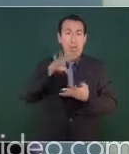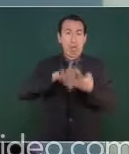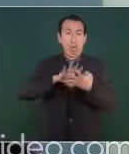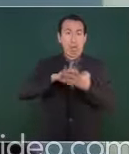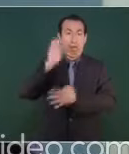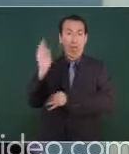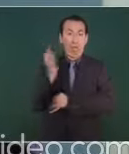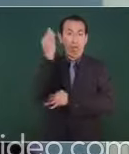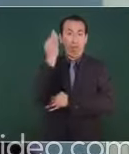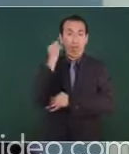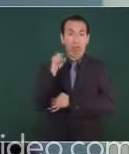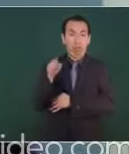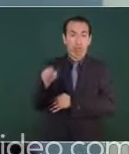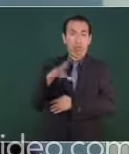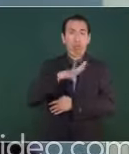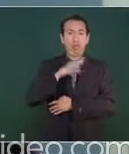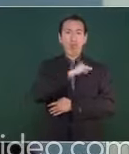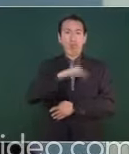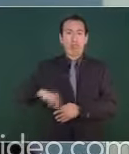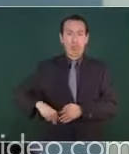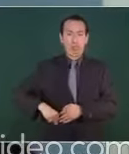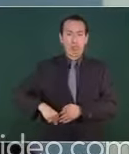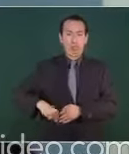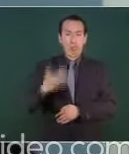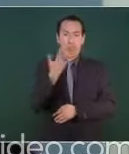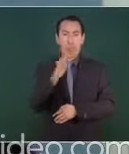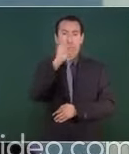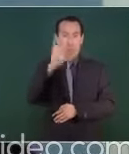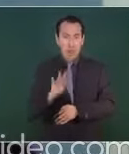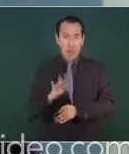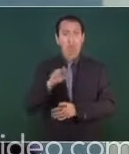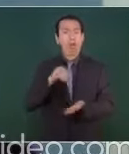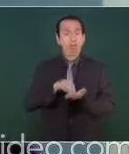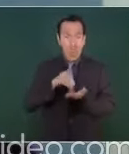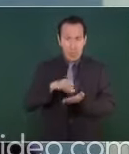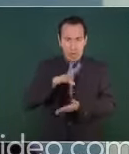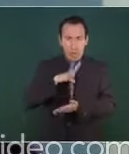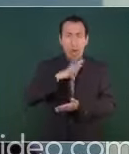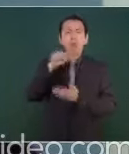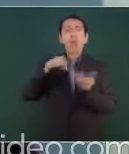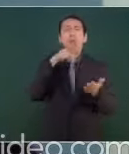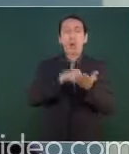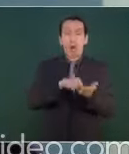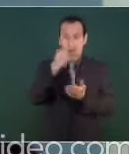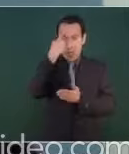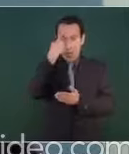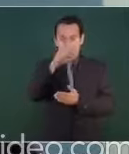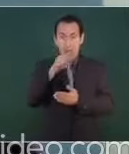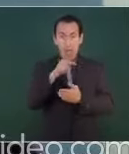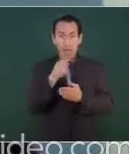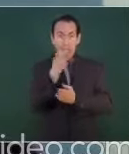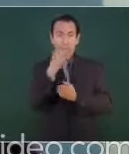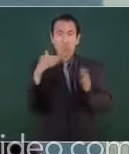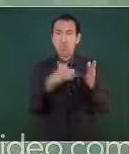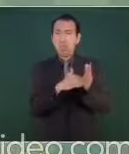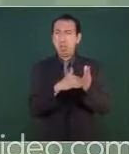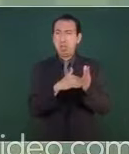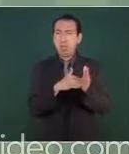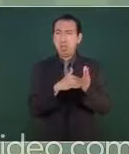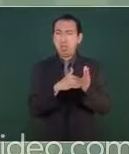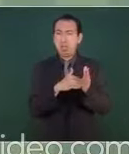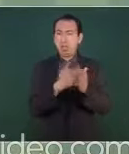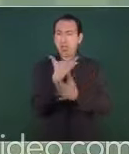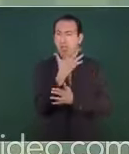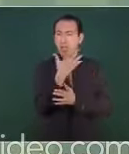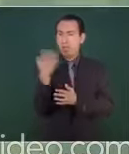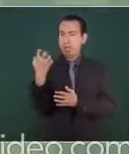y hay, ahora sí que, espacios para dos mil, dos